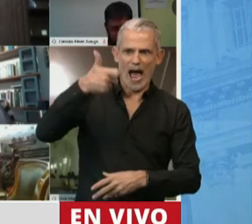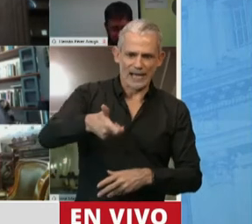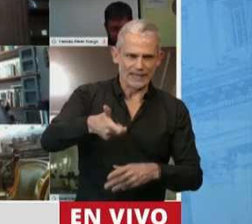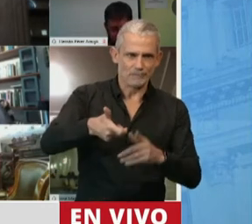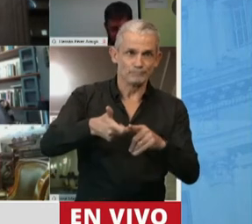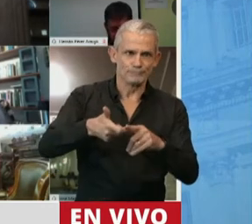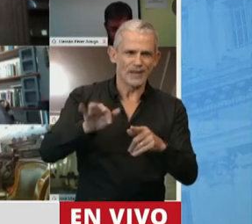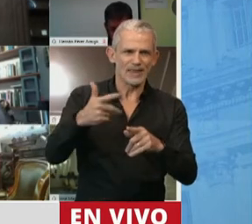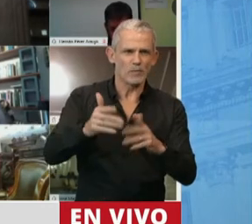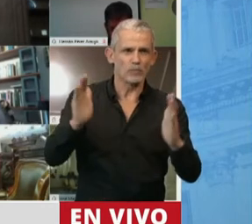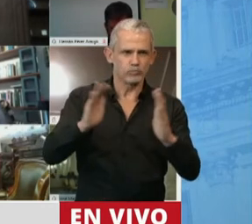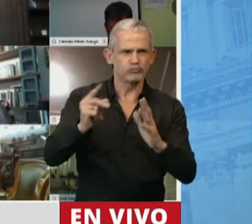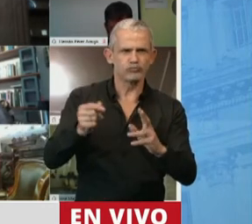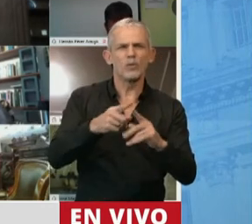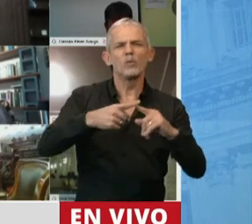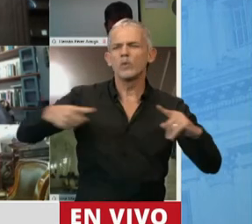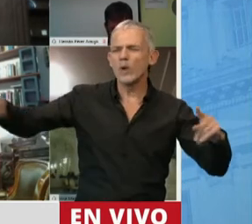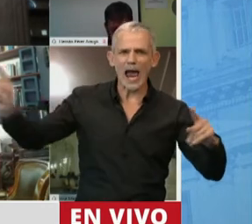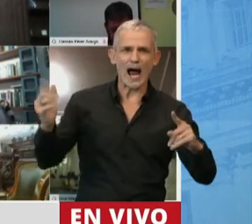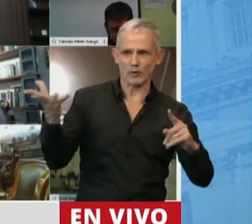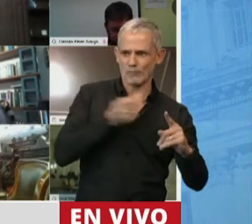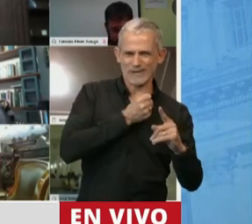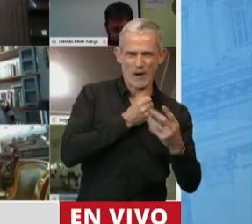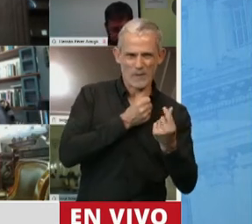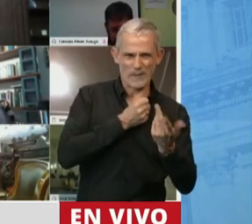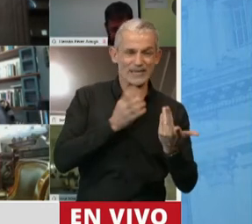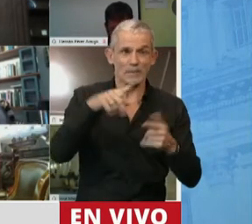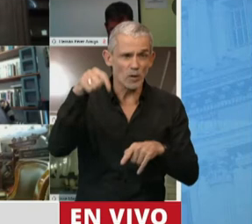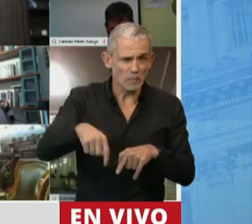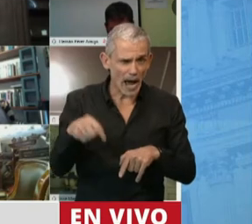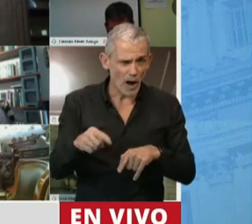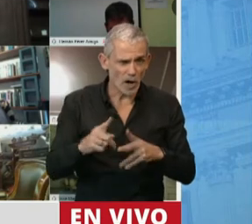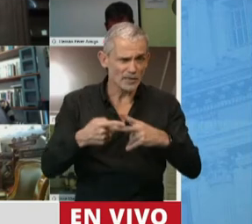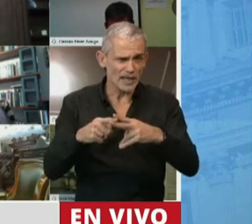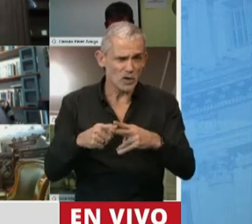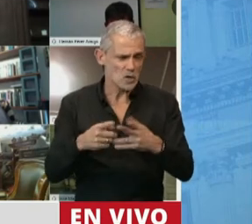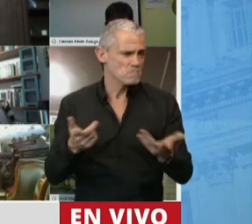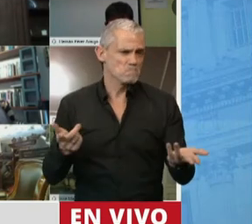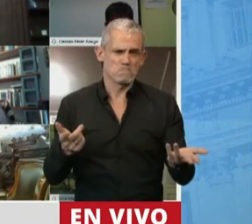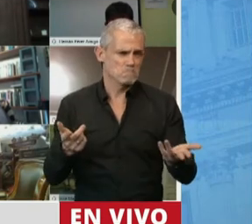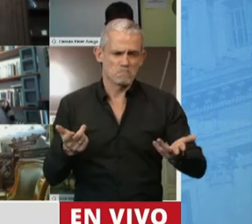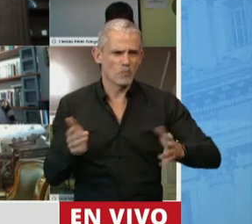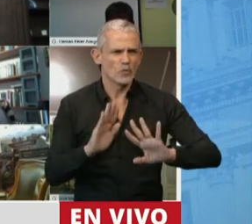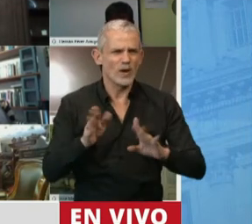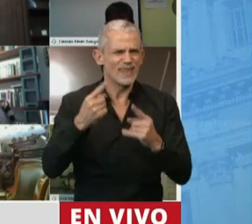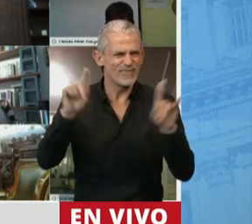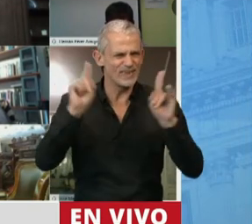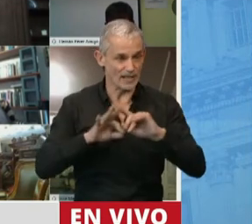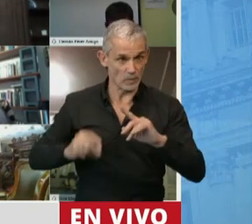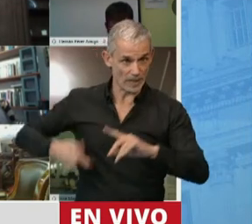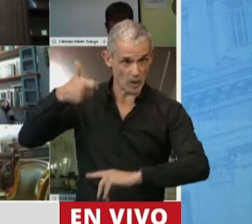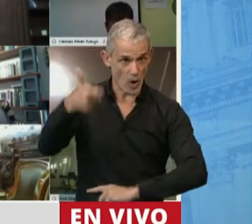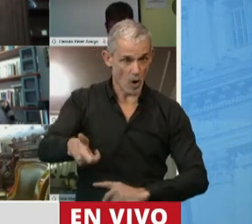y una inversión que se recupera en largo plazo. Pero para el sector que estamos abordando, esto no es así, es distinto.